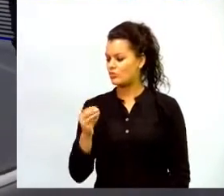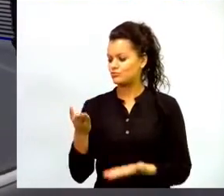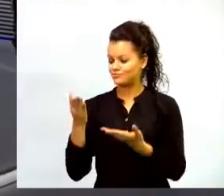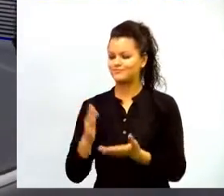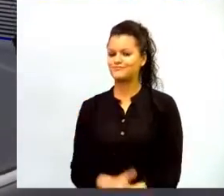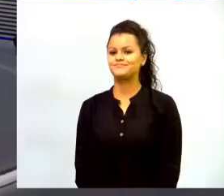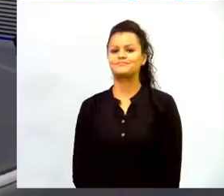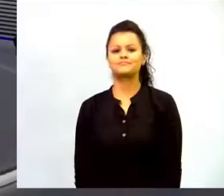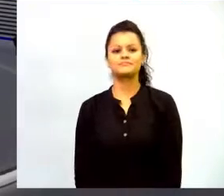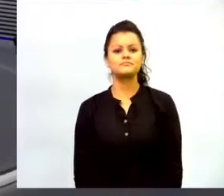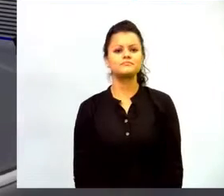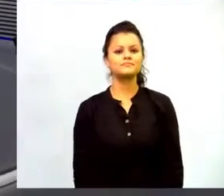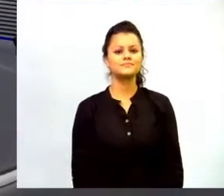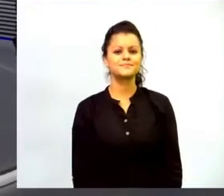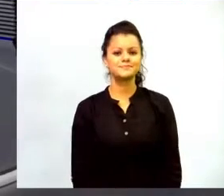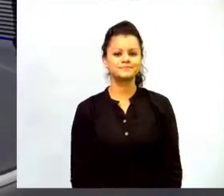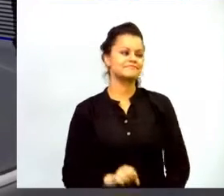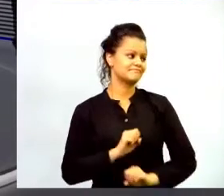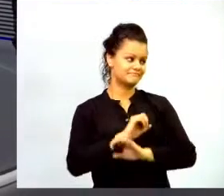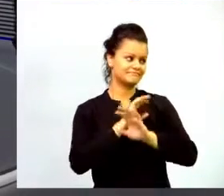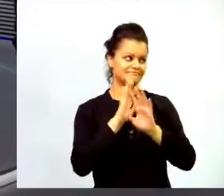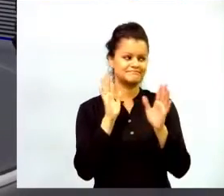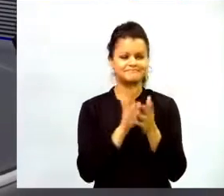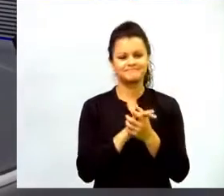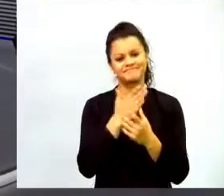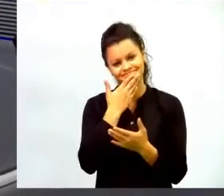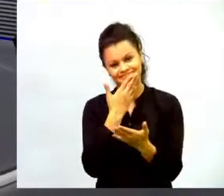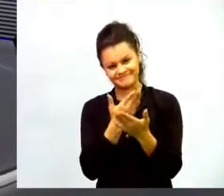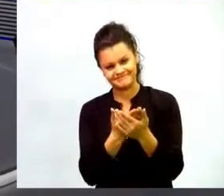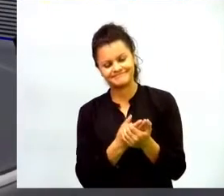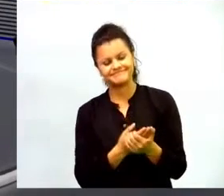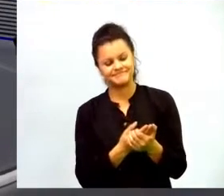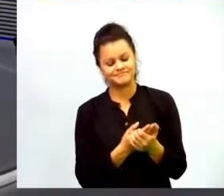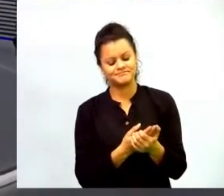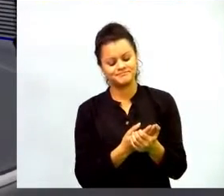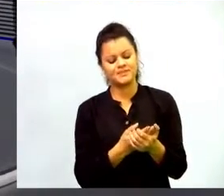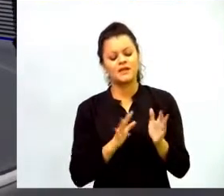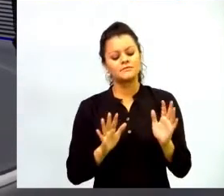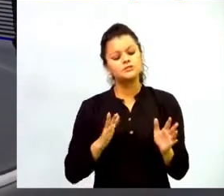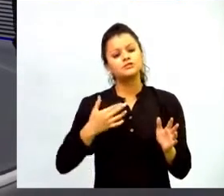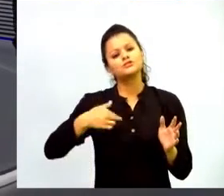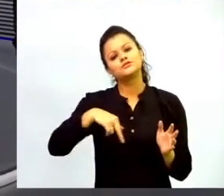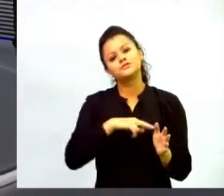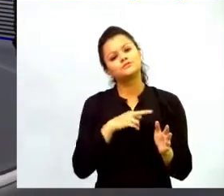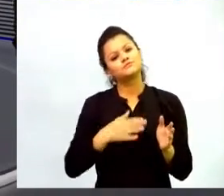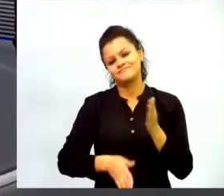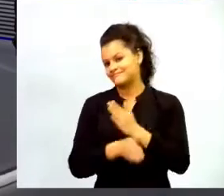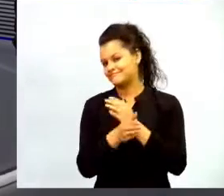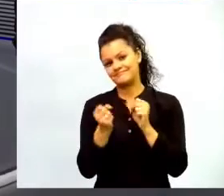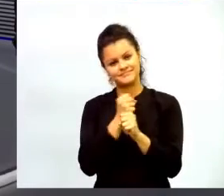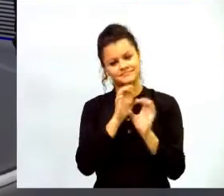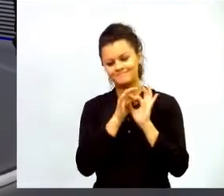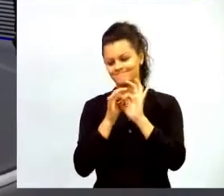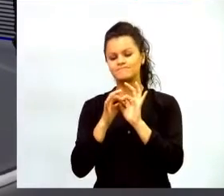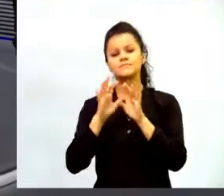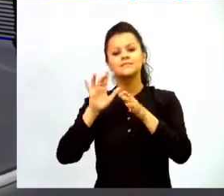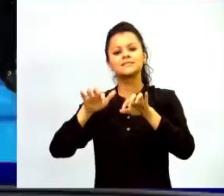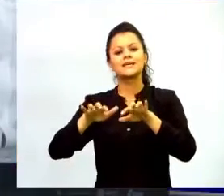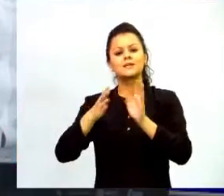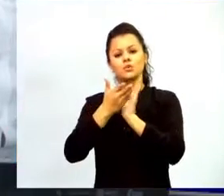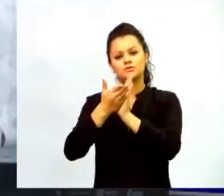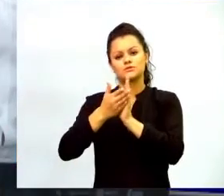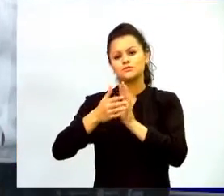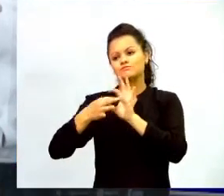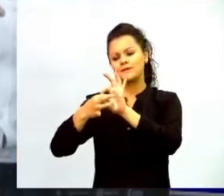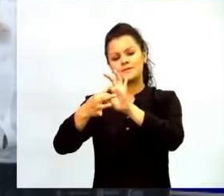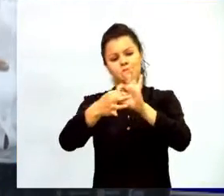muchas gracias por el halago y seguimos trabajando de la mano de las secretarías de educación eso es muy